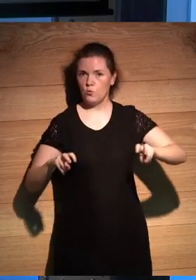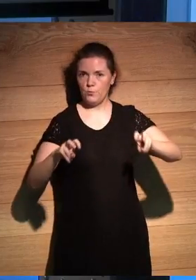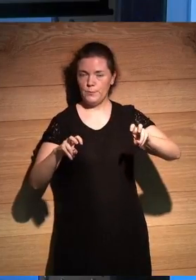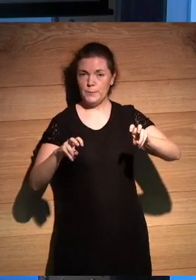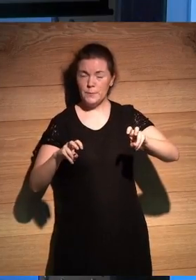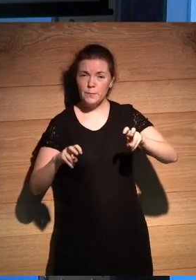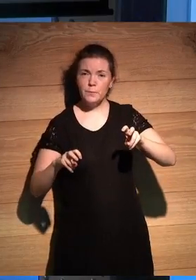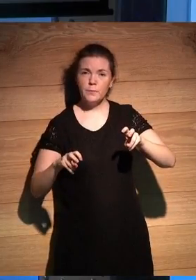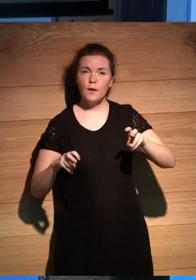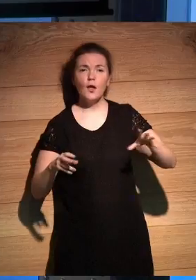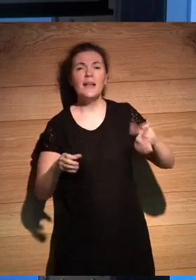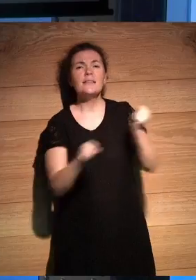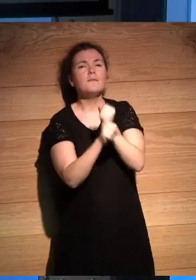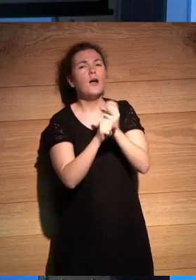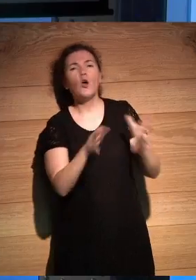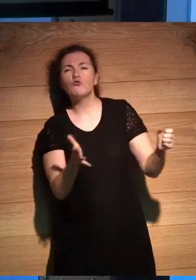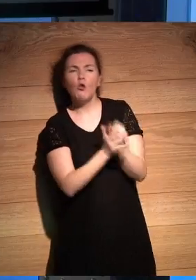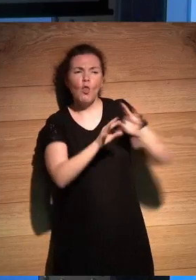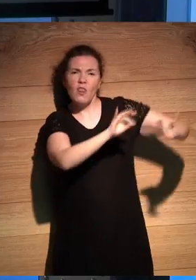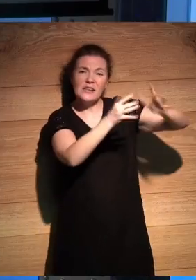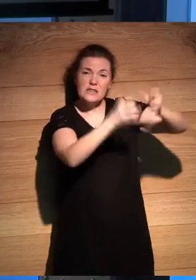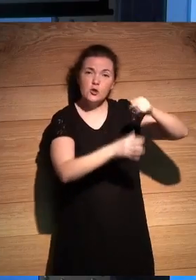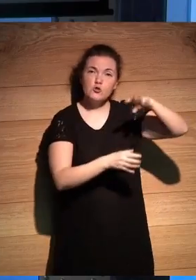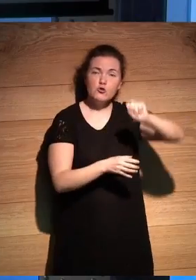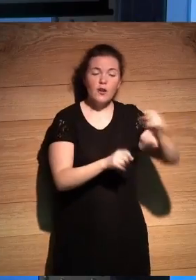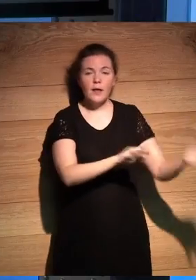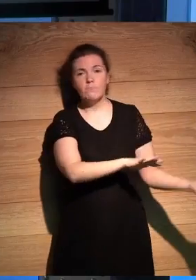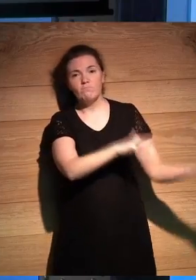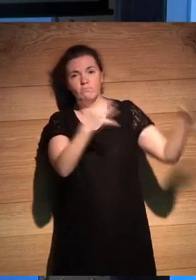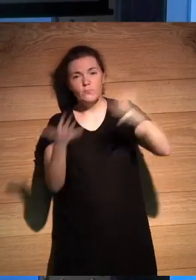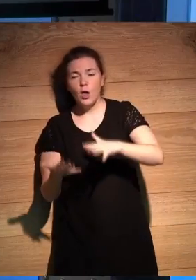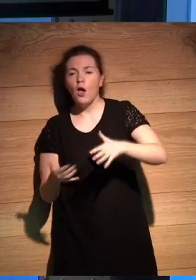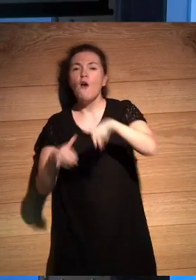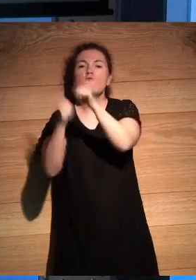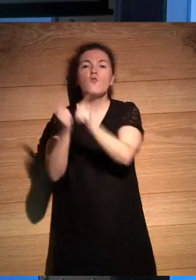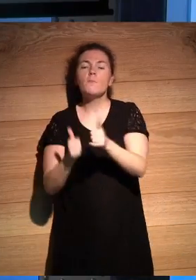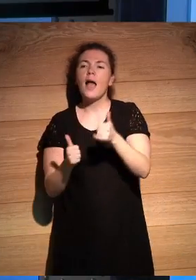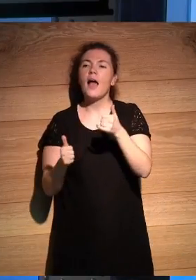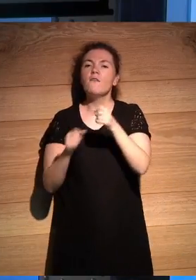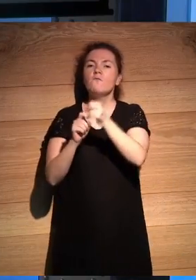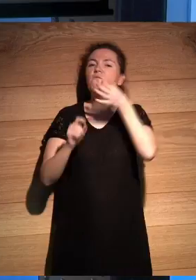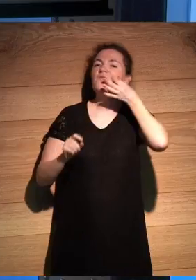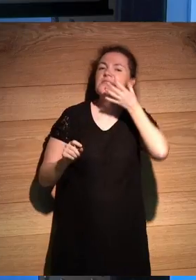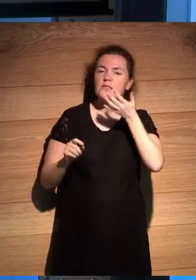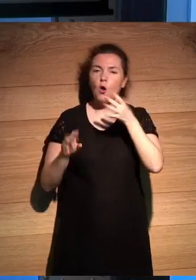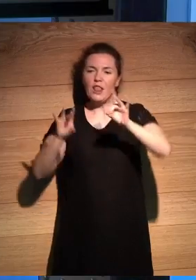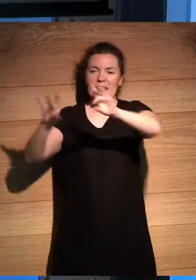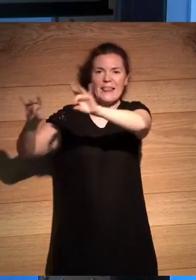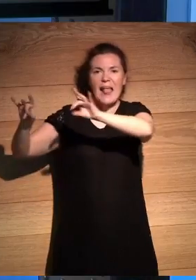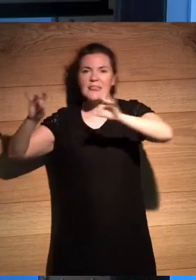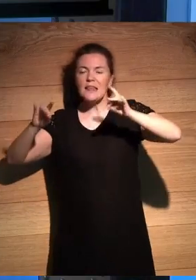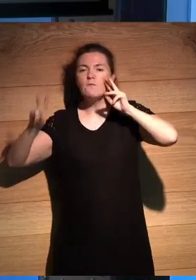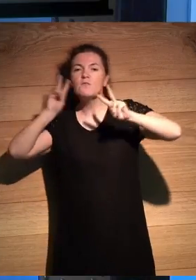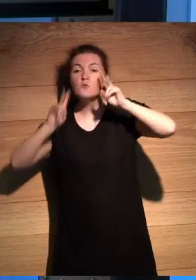llevaremos todo el trabajo de los desiertos de Sonora a un formato expositivo físico, táctil, visual, para que los espectadores